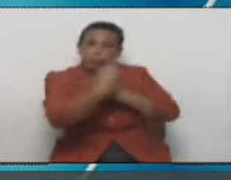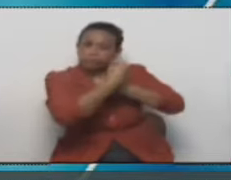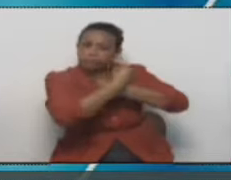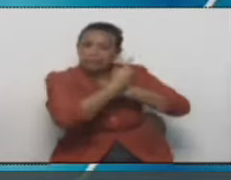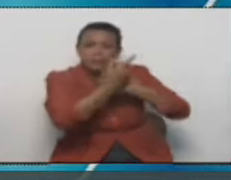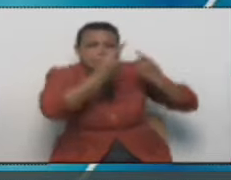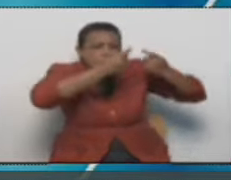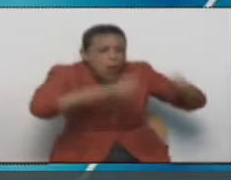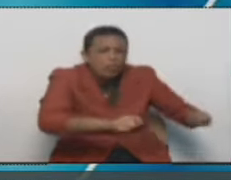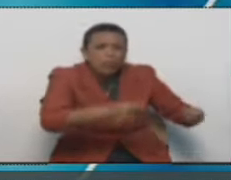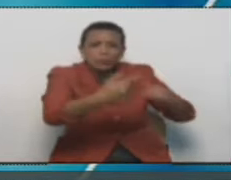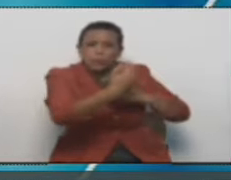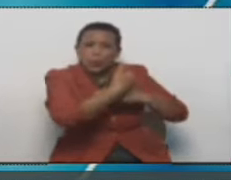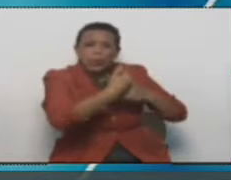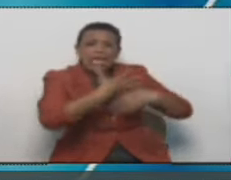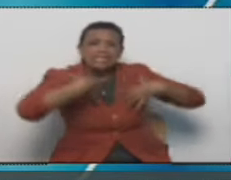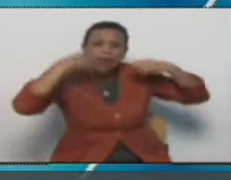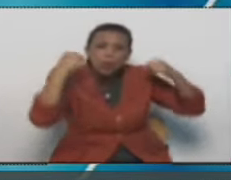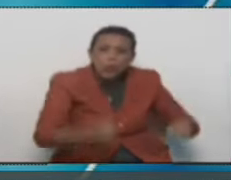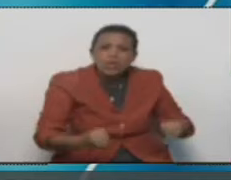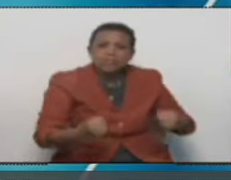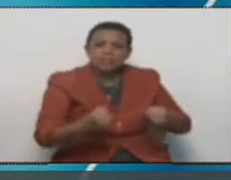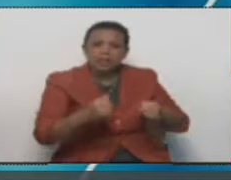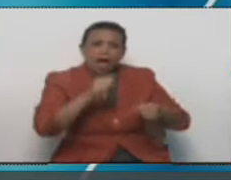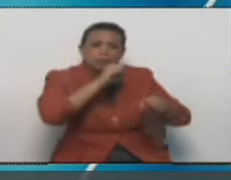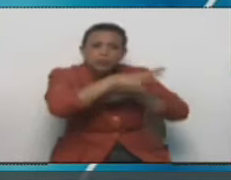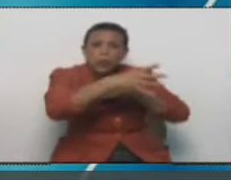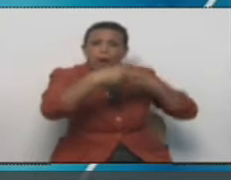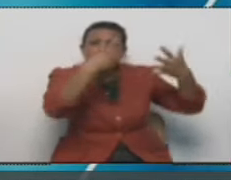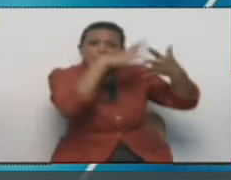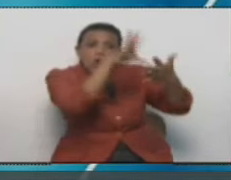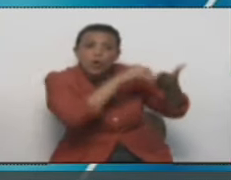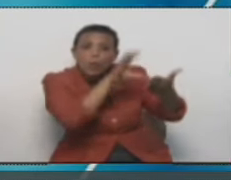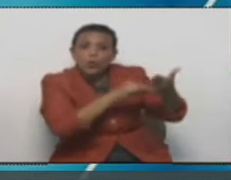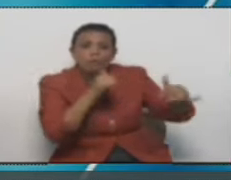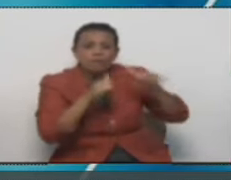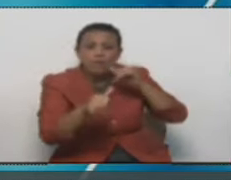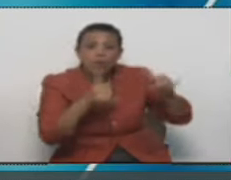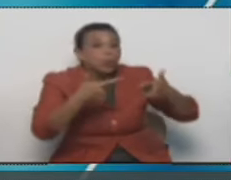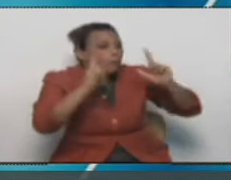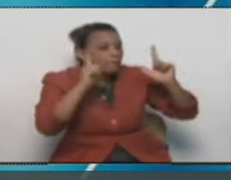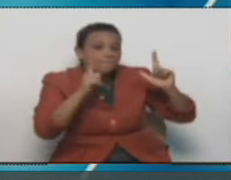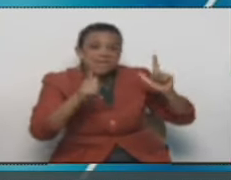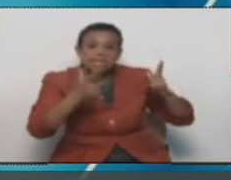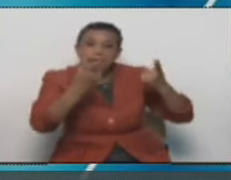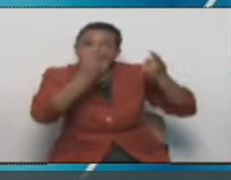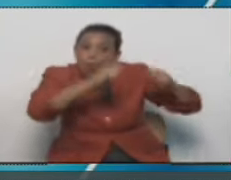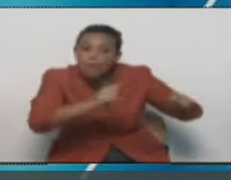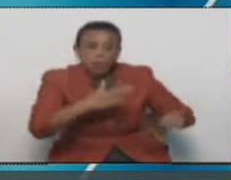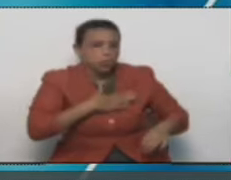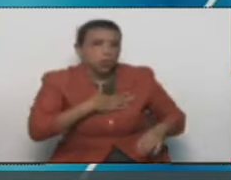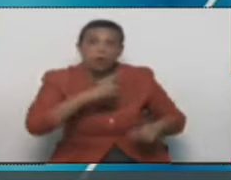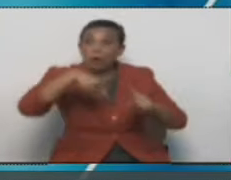país por la ciberseguridad. Nos ayudaría mucho con la ciberseguridad porque no permitiríamos que entraran desde afuera, sino todo el